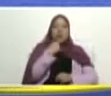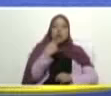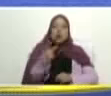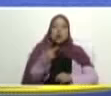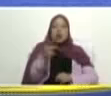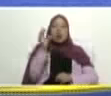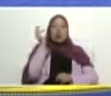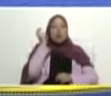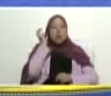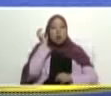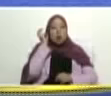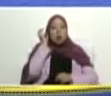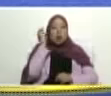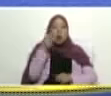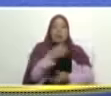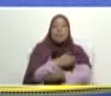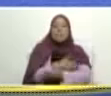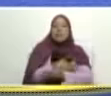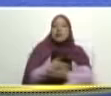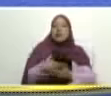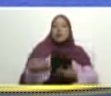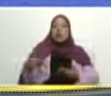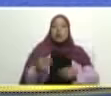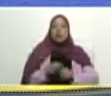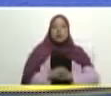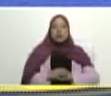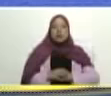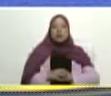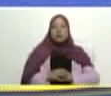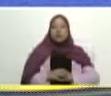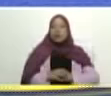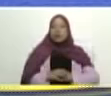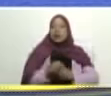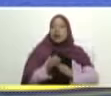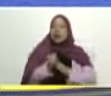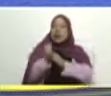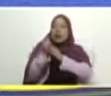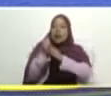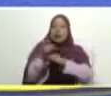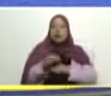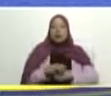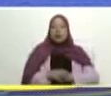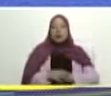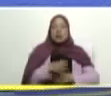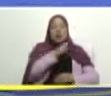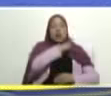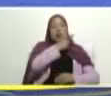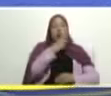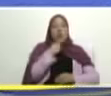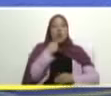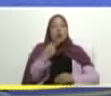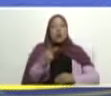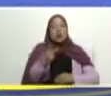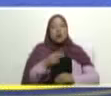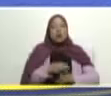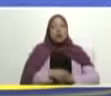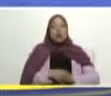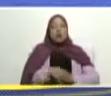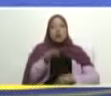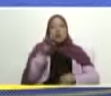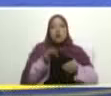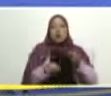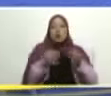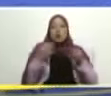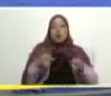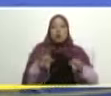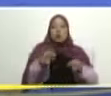millones de líderes jefes voceros de la gente de a